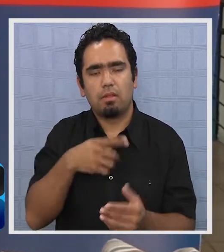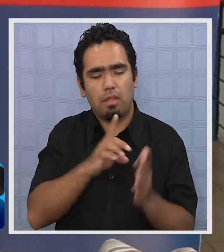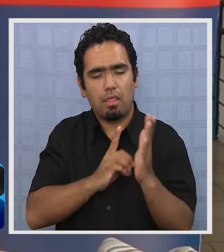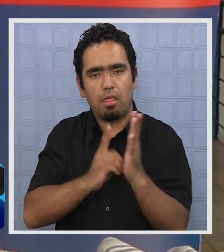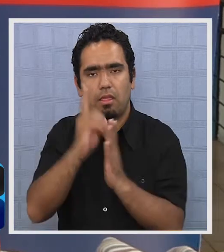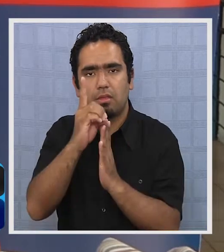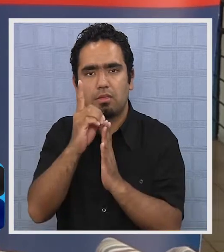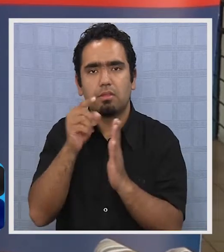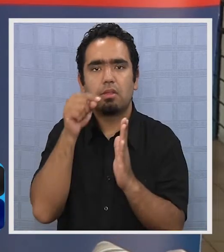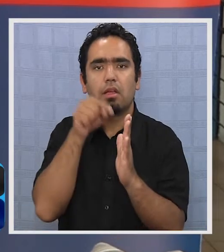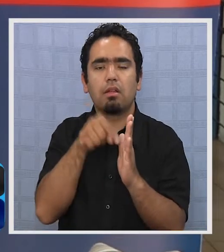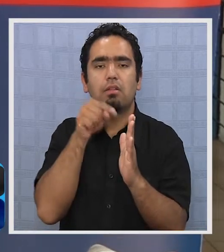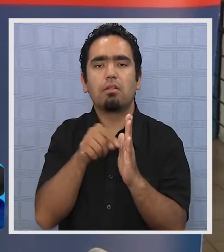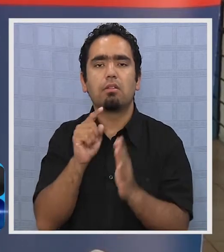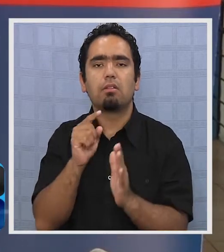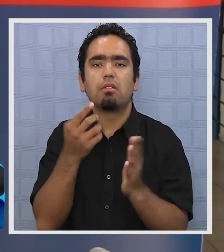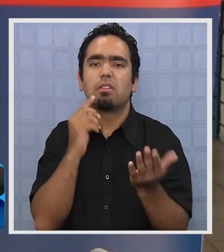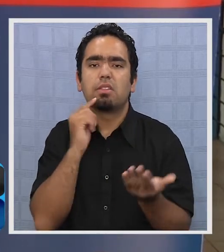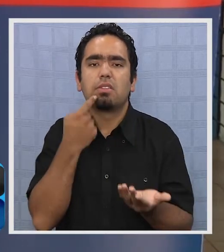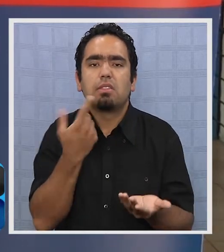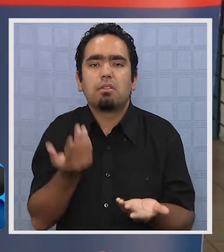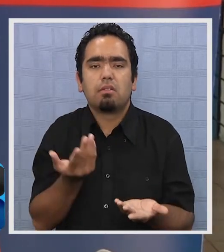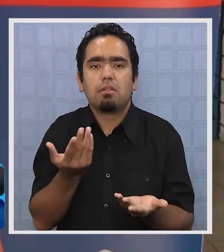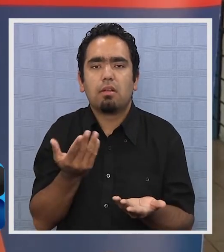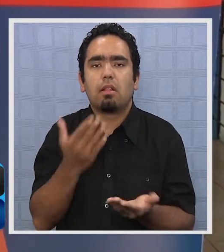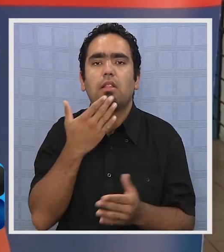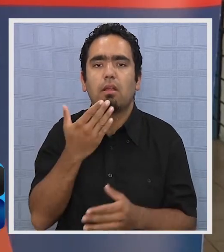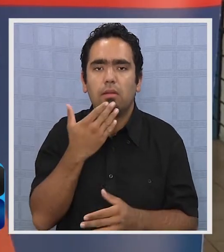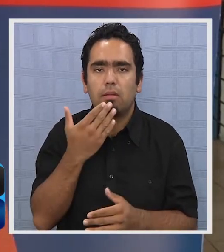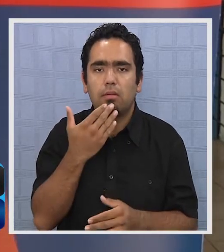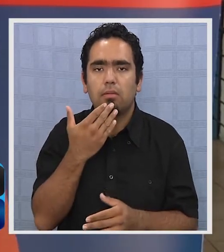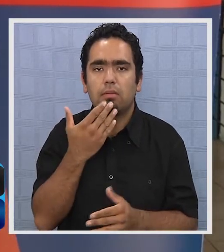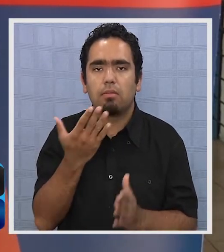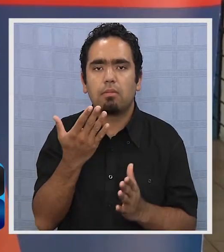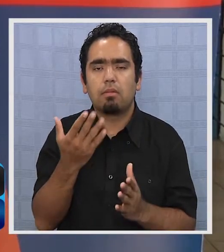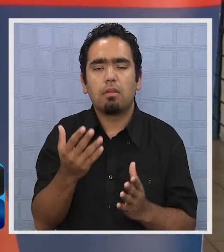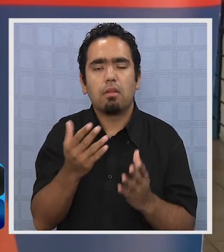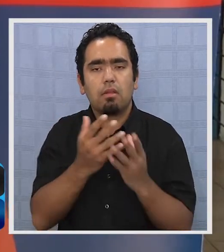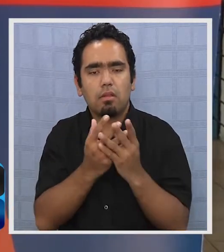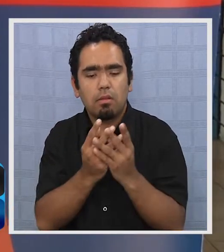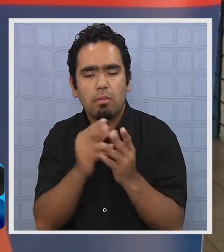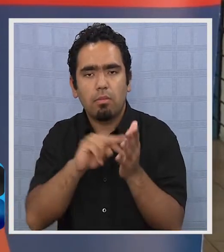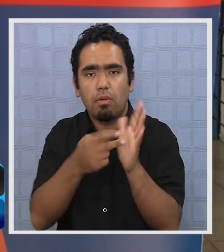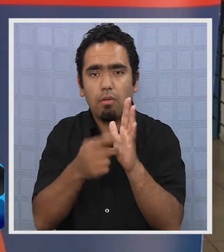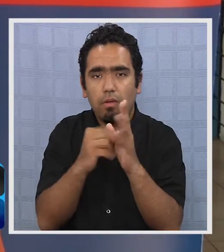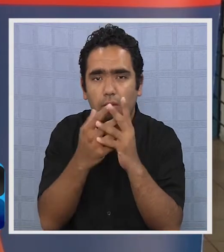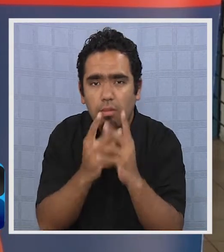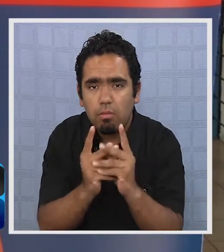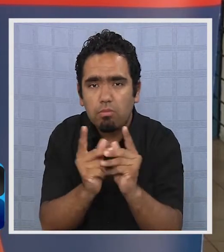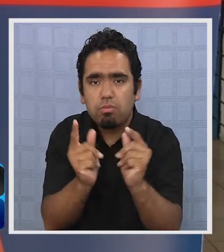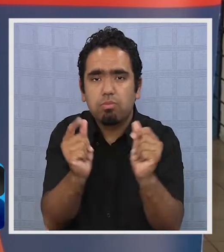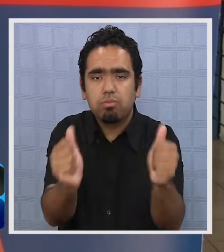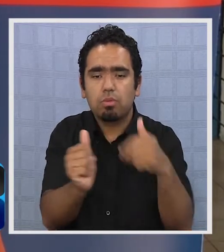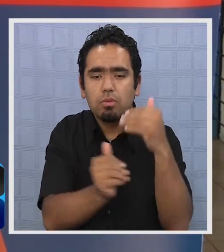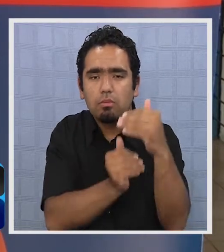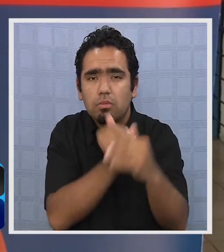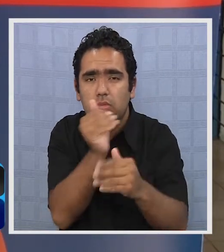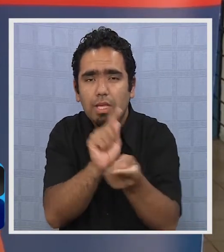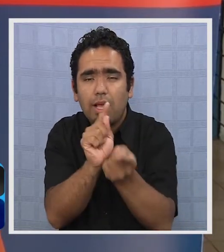que el desarrollo trae consigo, los problemas se van